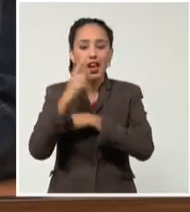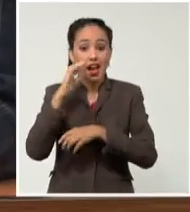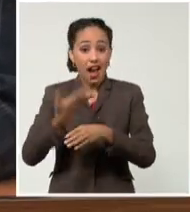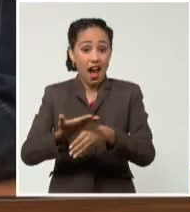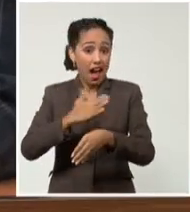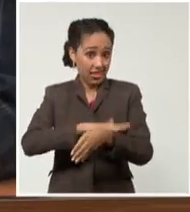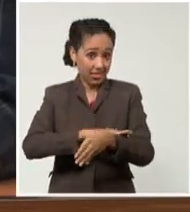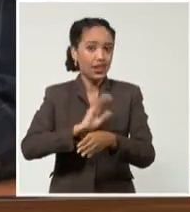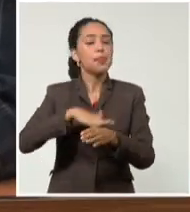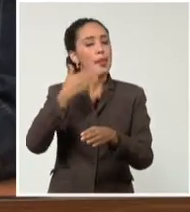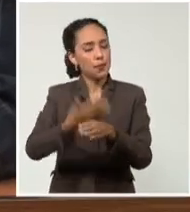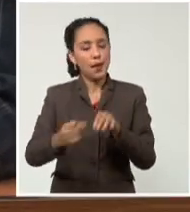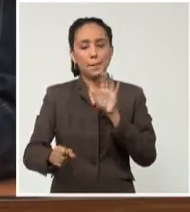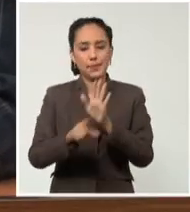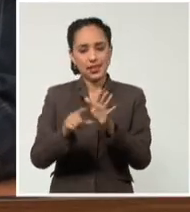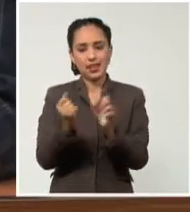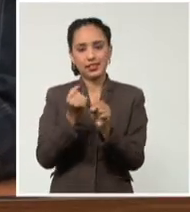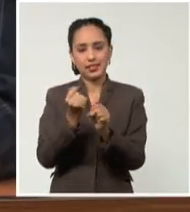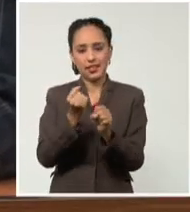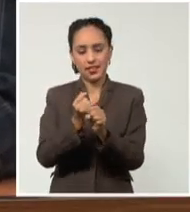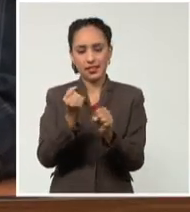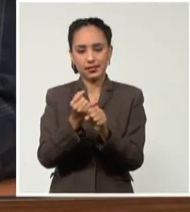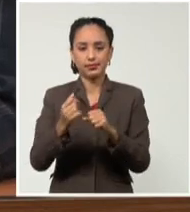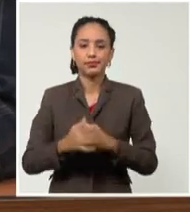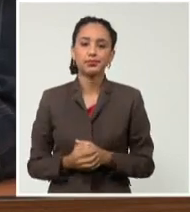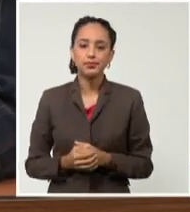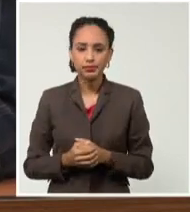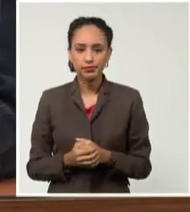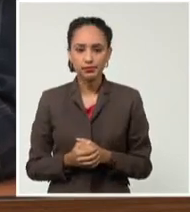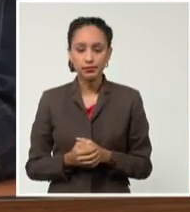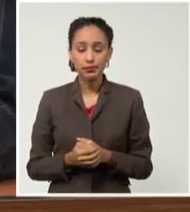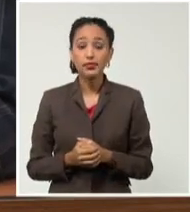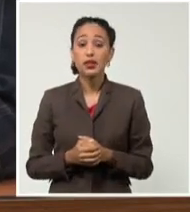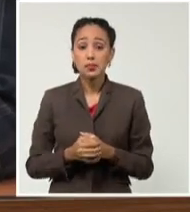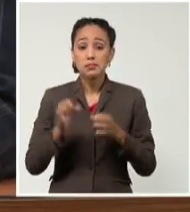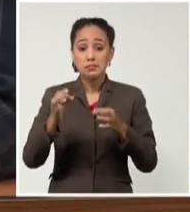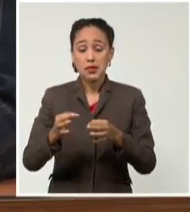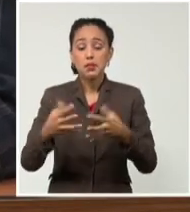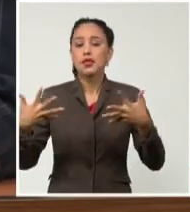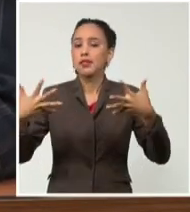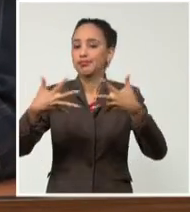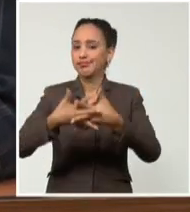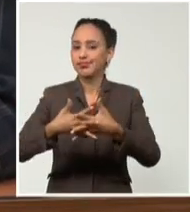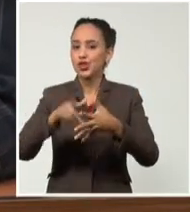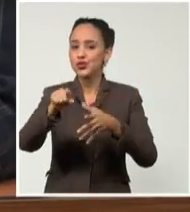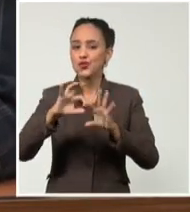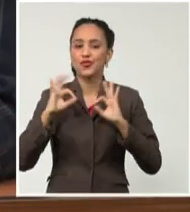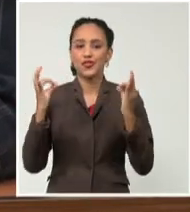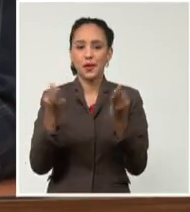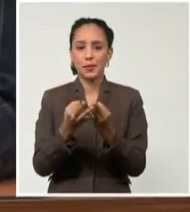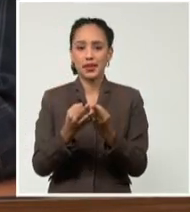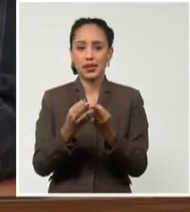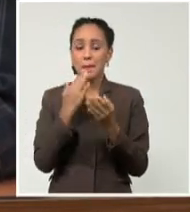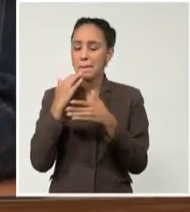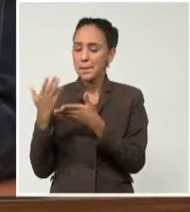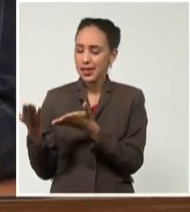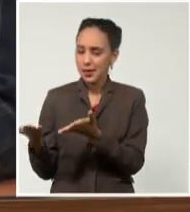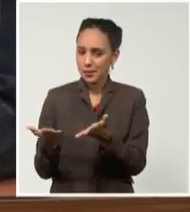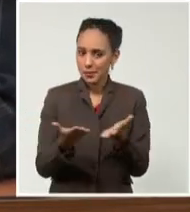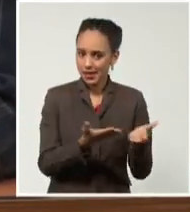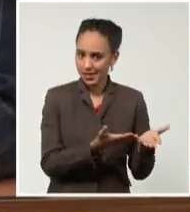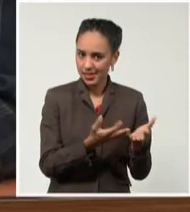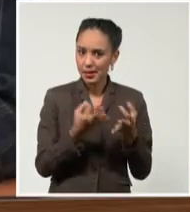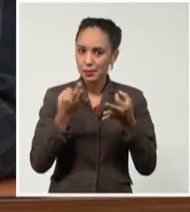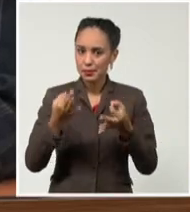de que primero se unan a sus familiares. Así que una vez más, le damos la bienvenida y que tengan ya todo el